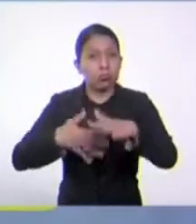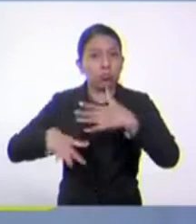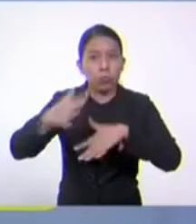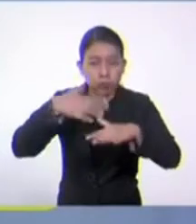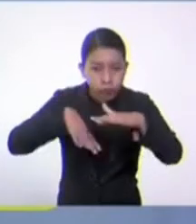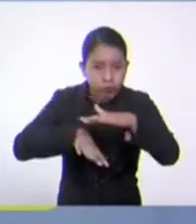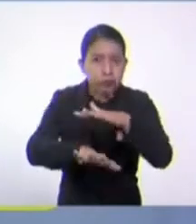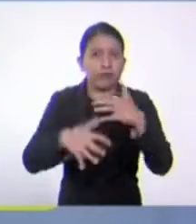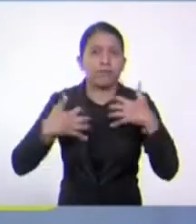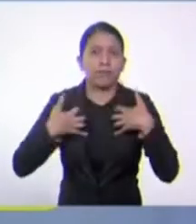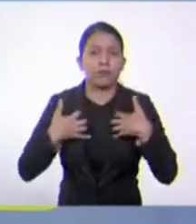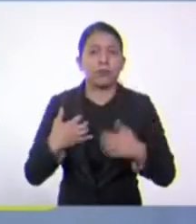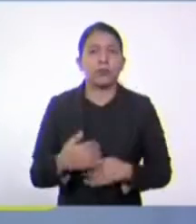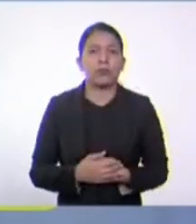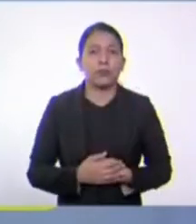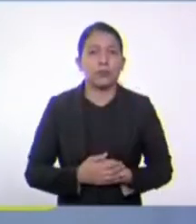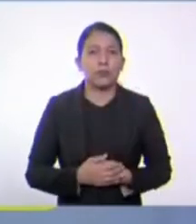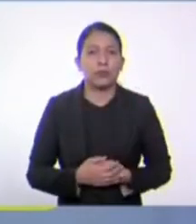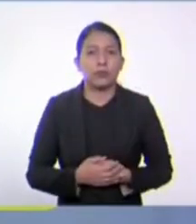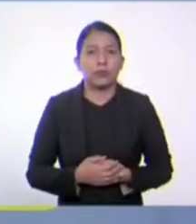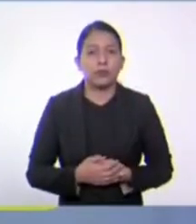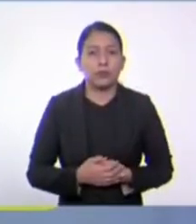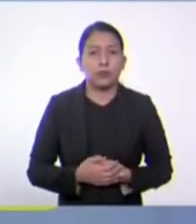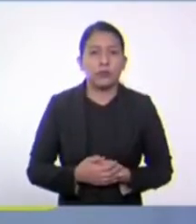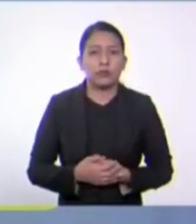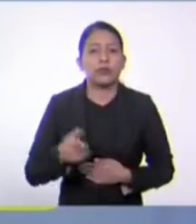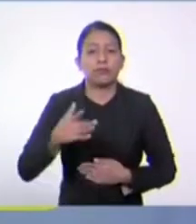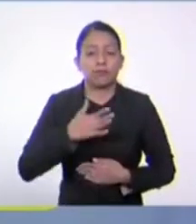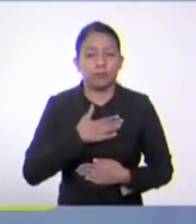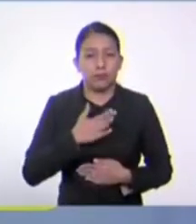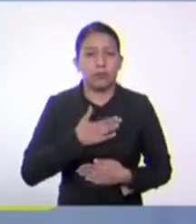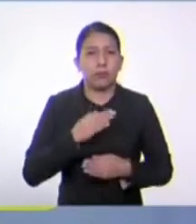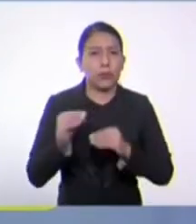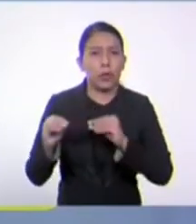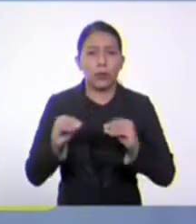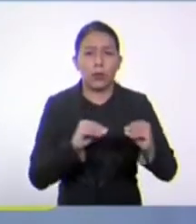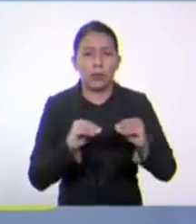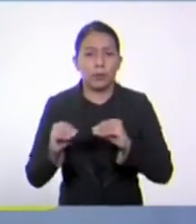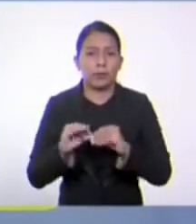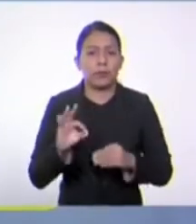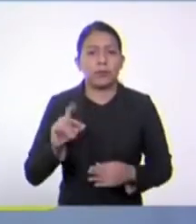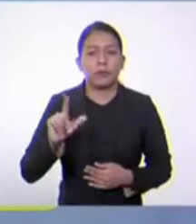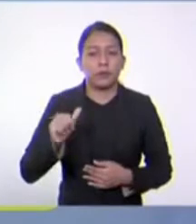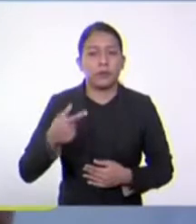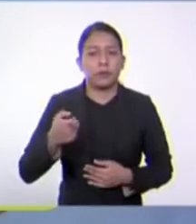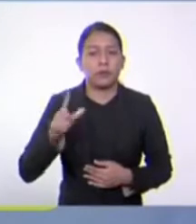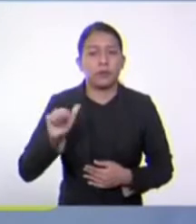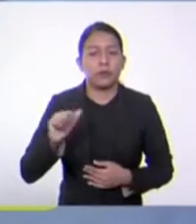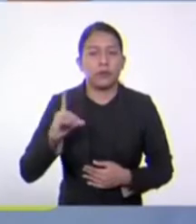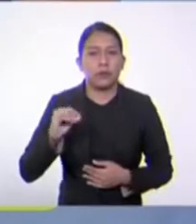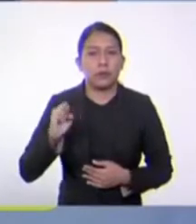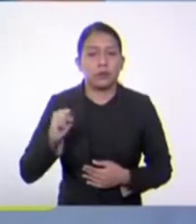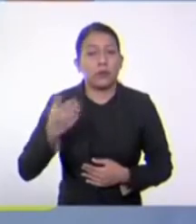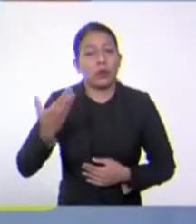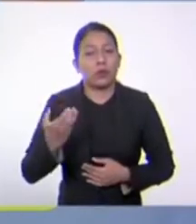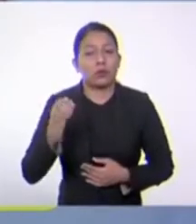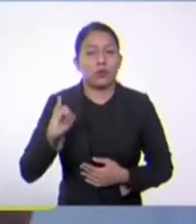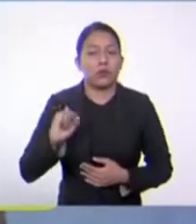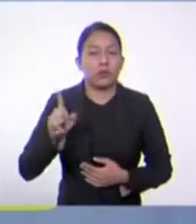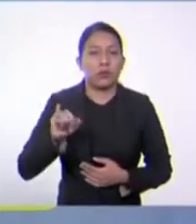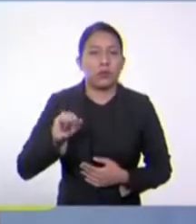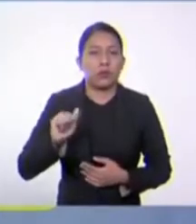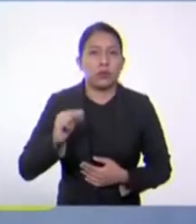y también poseen estructuras de movimiento o de desplazamiento como flagelos